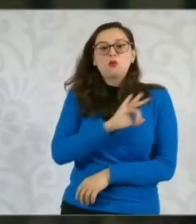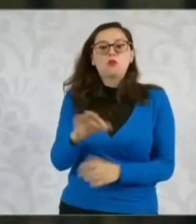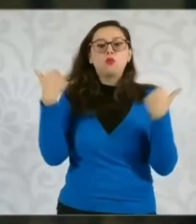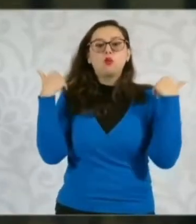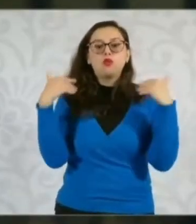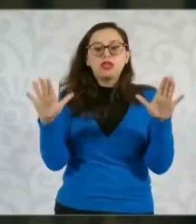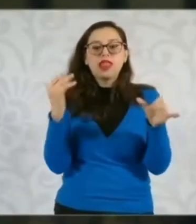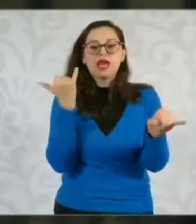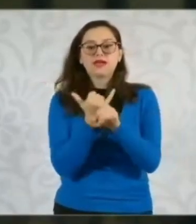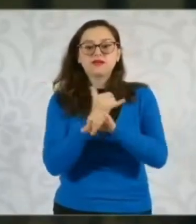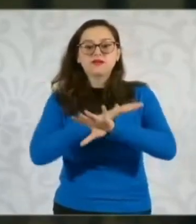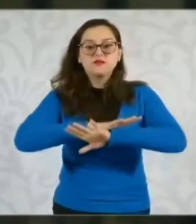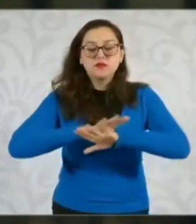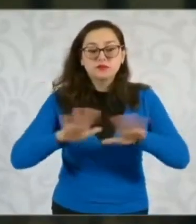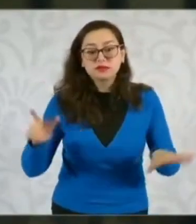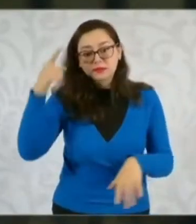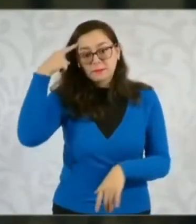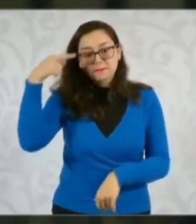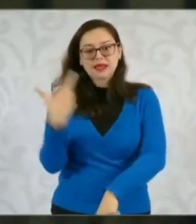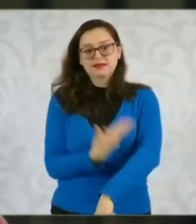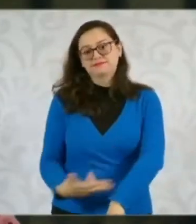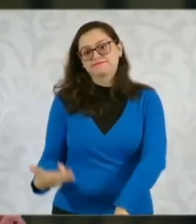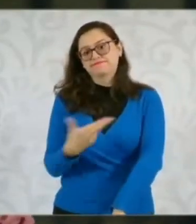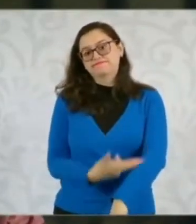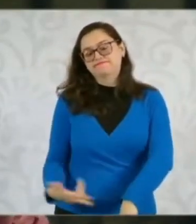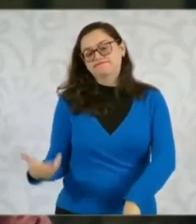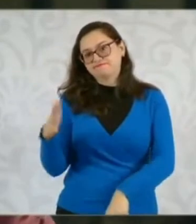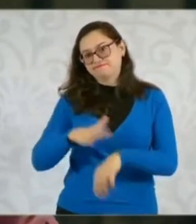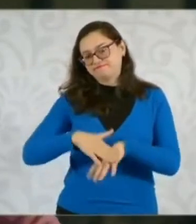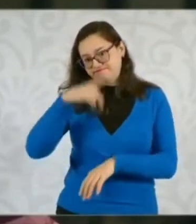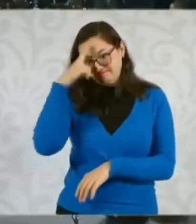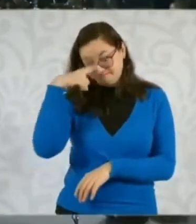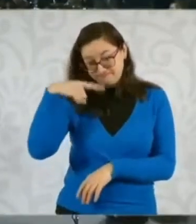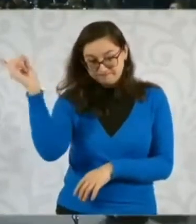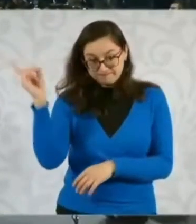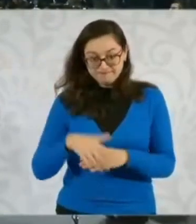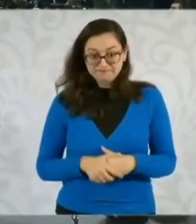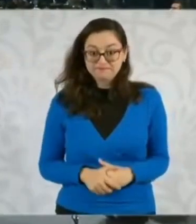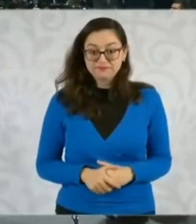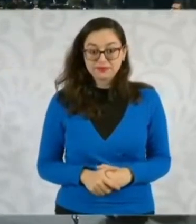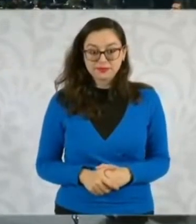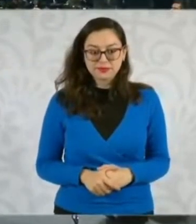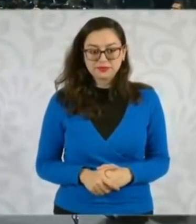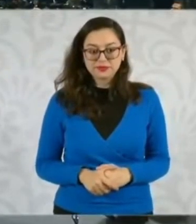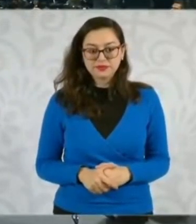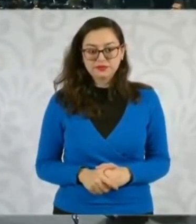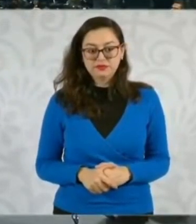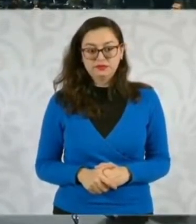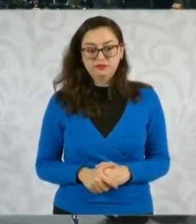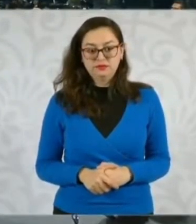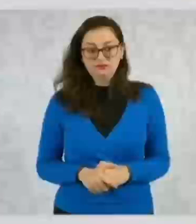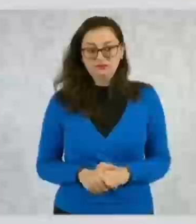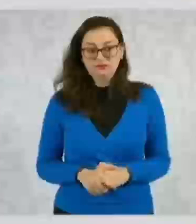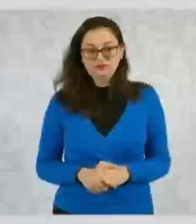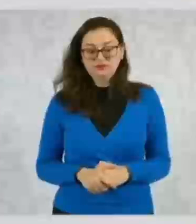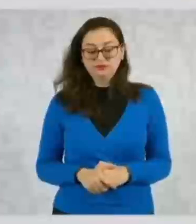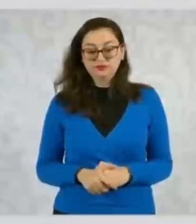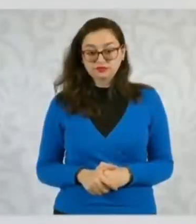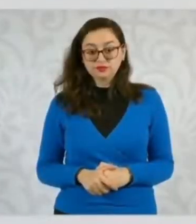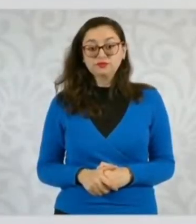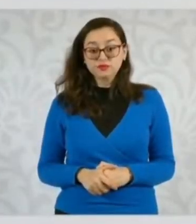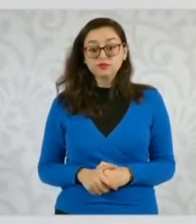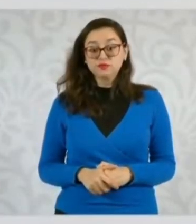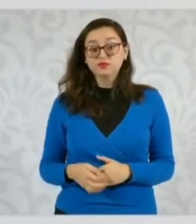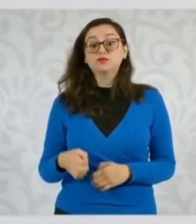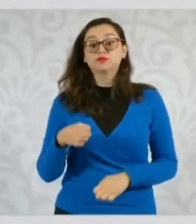a los hermanos migrantes para que no tuvieran tantos conflictos con los funcionarios allá en Estados Unidos. Se va a modificar la manera en que operan